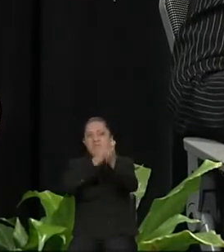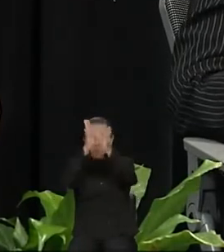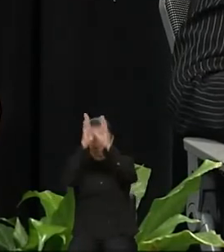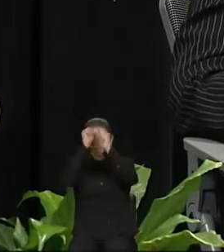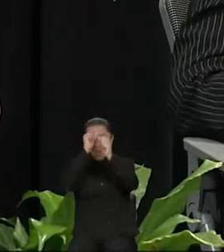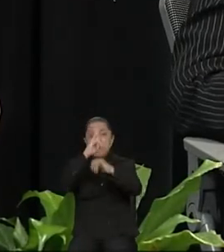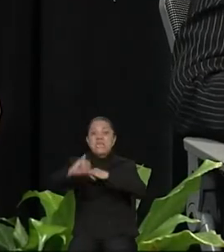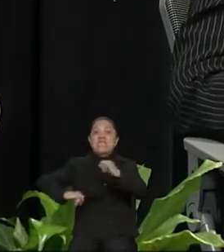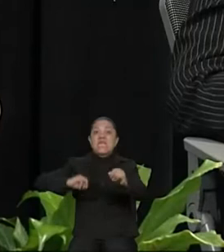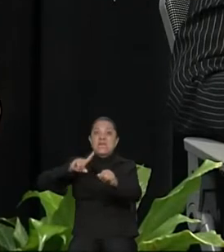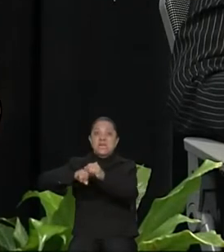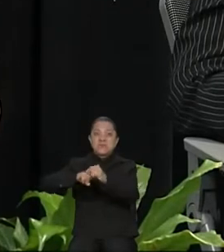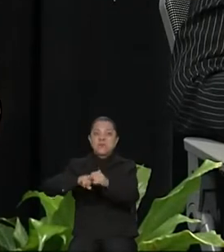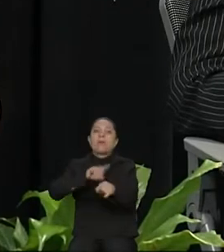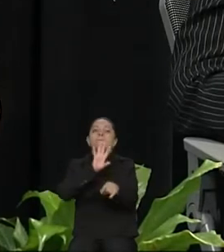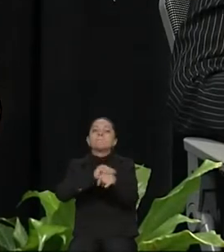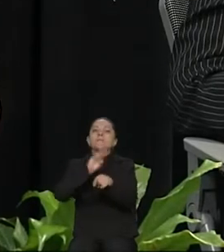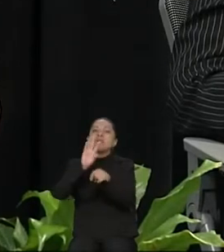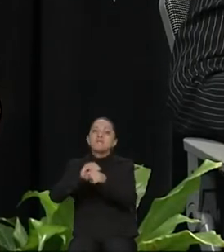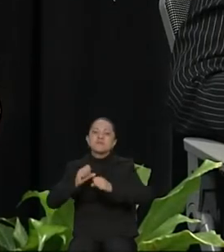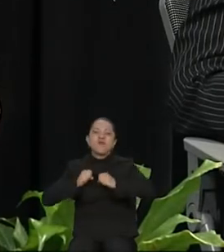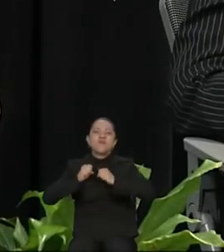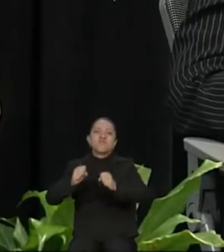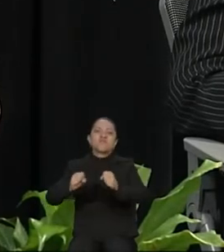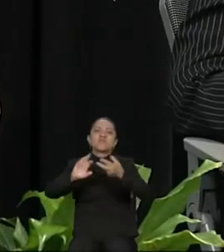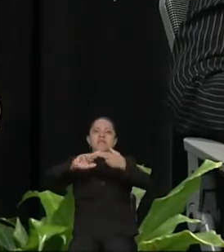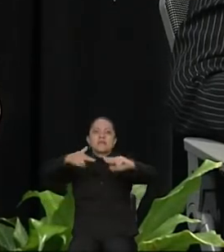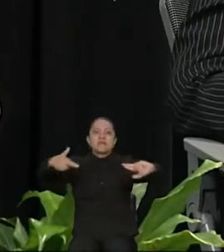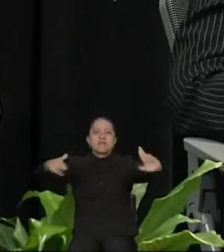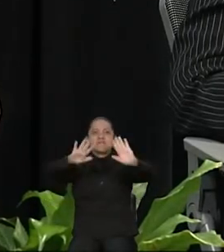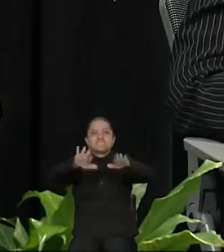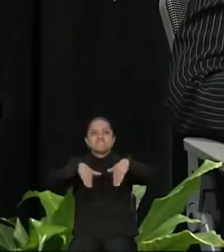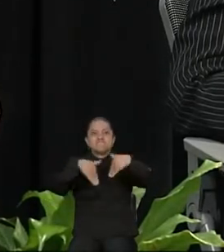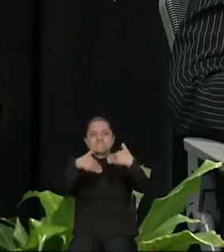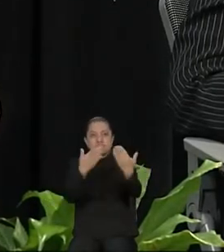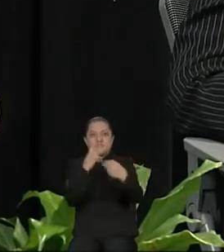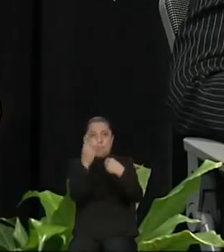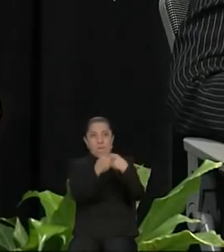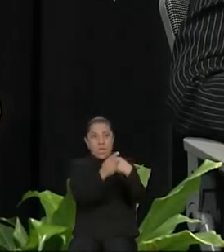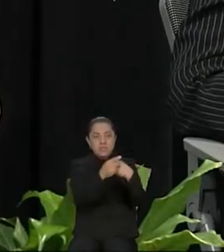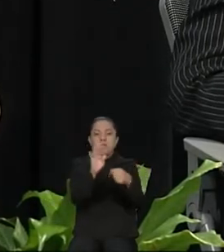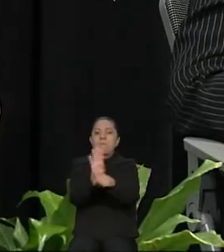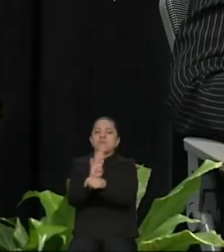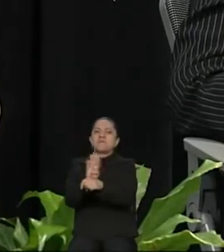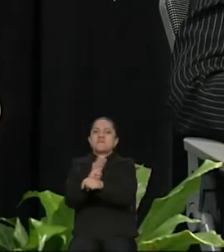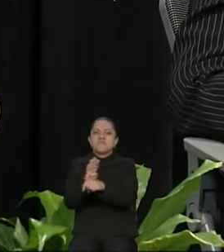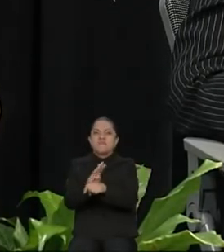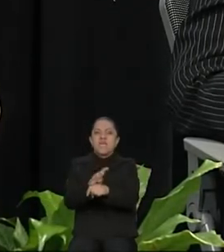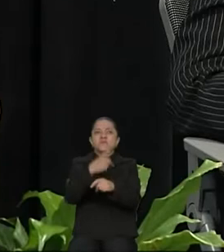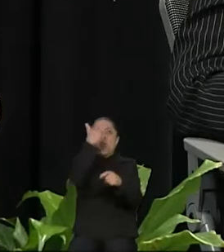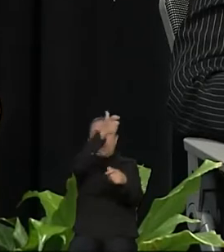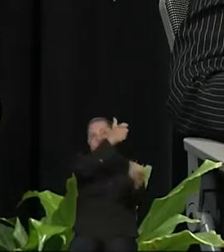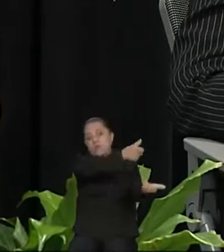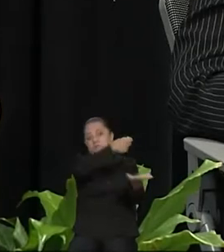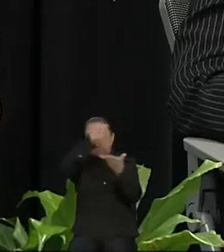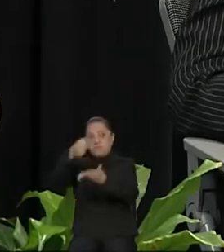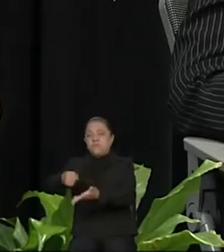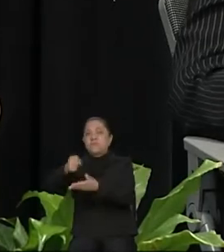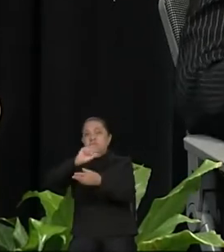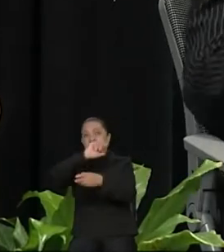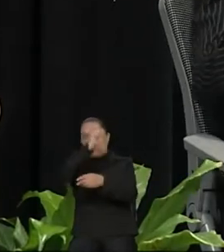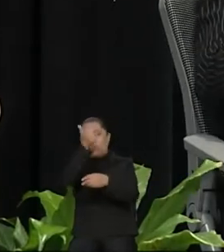fortalecer las relaciones exteriores de nuestro país, beneficiando la inversión extranjera directa para el desarrollo